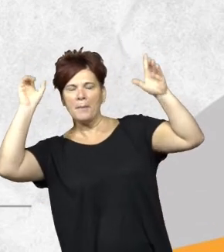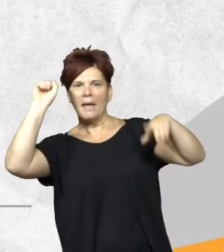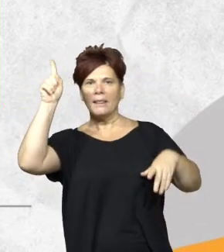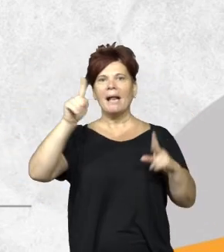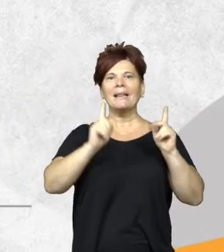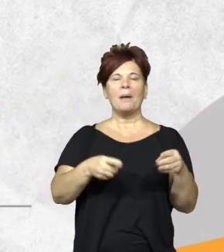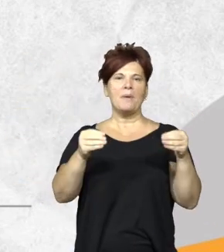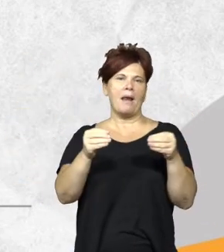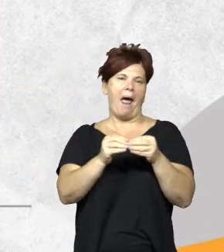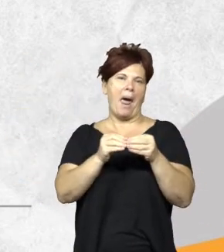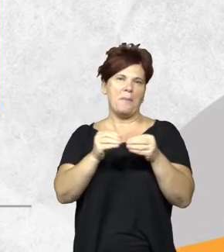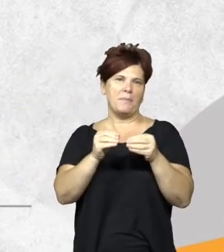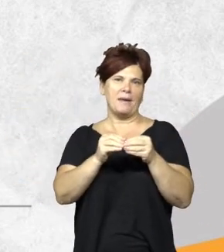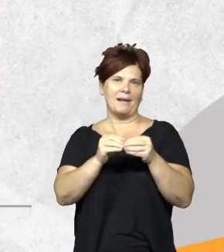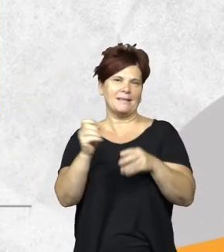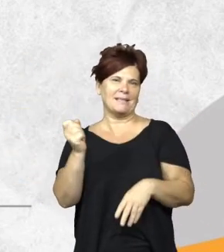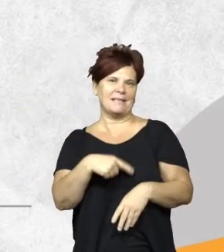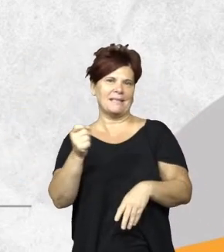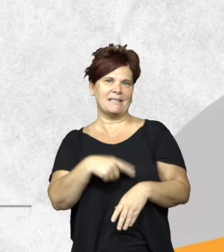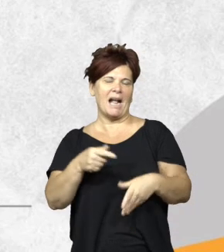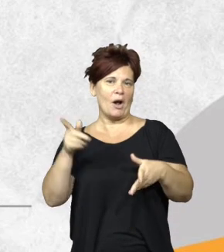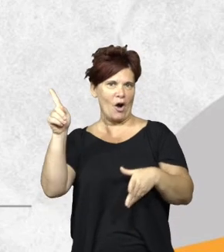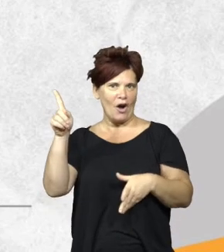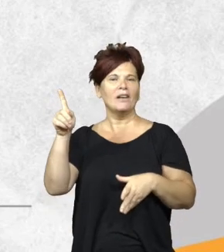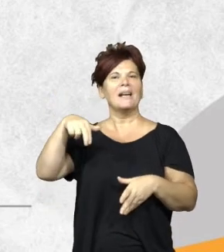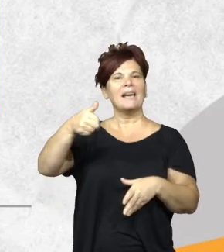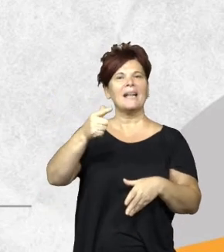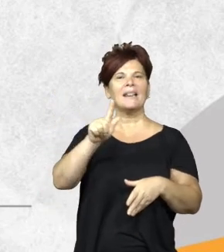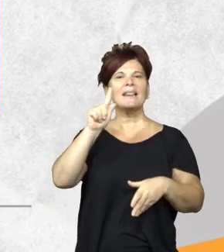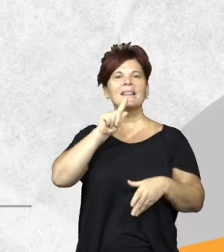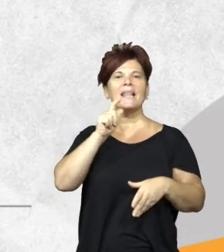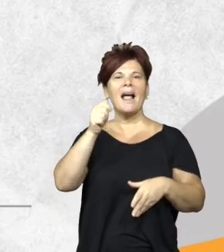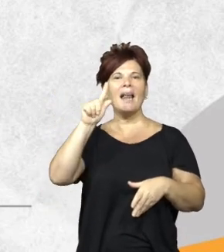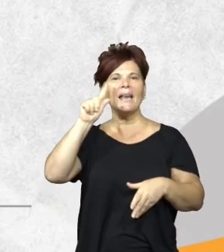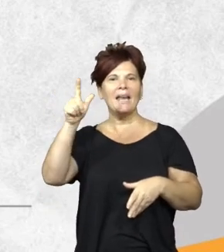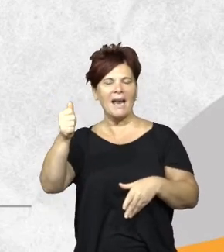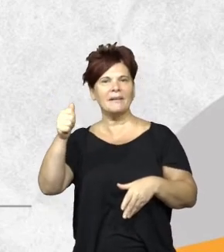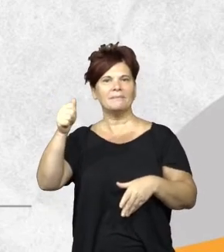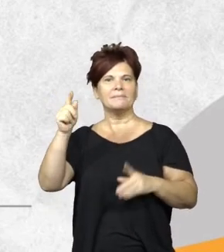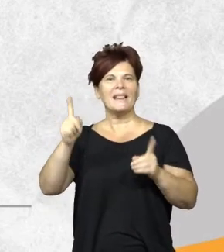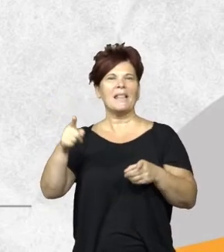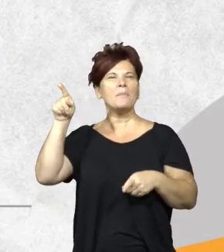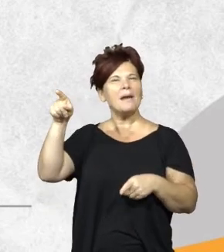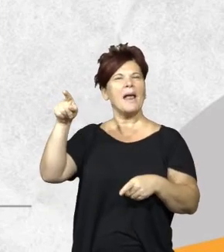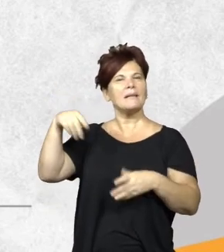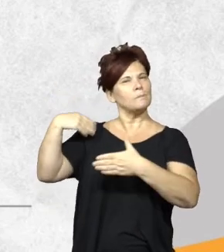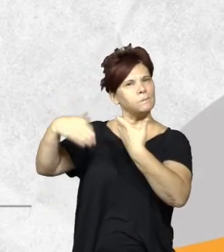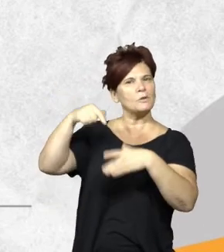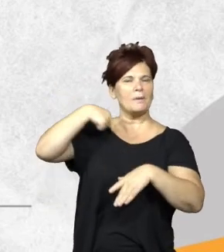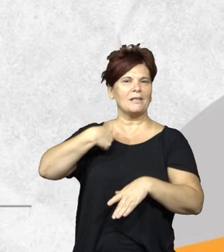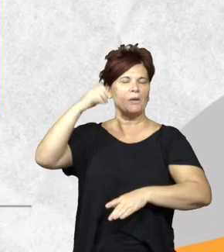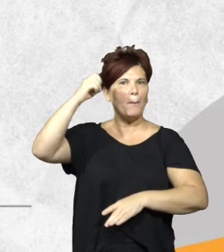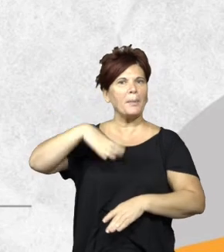tengo acá que es chaqueña, que es Natalia Langer, que es la que también hizo para que yo esté acá. Así que realmente